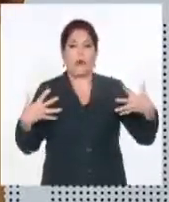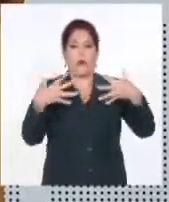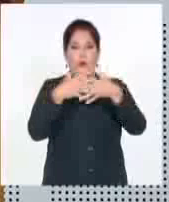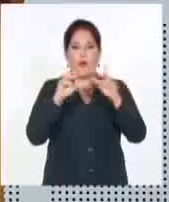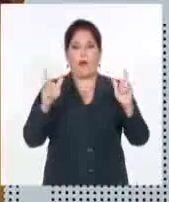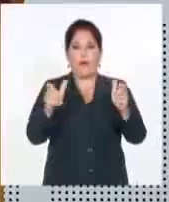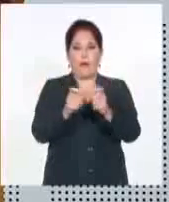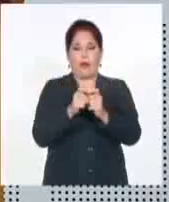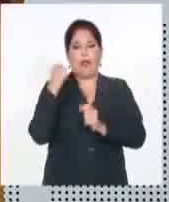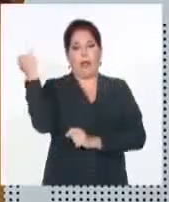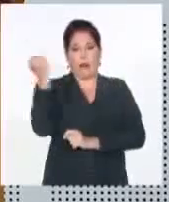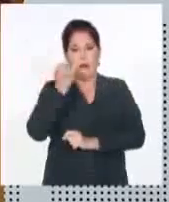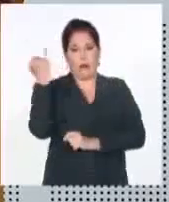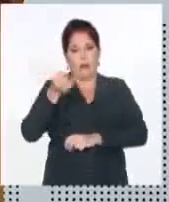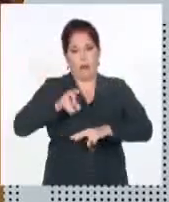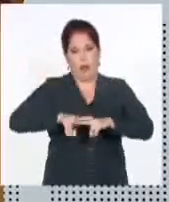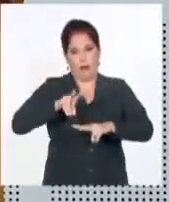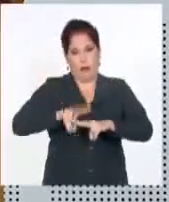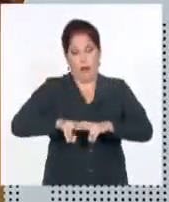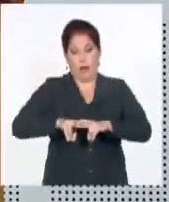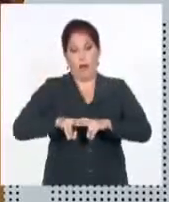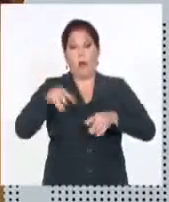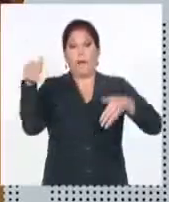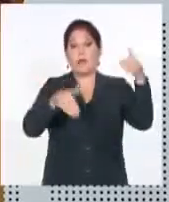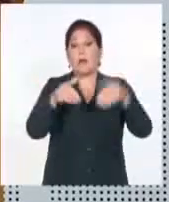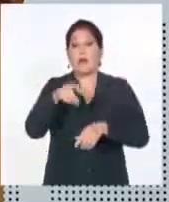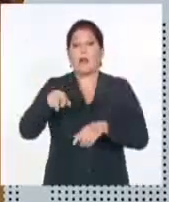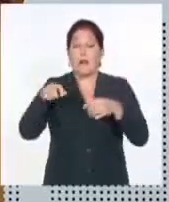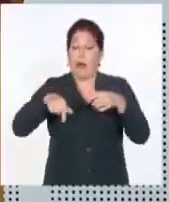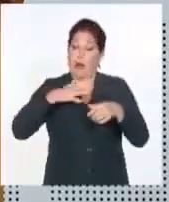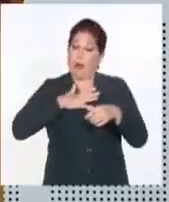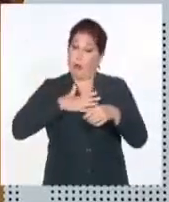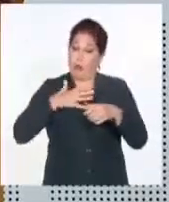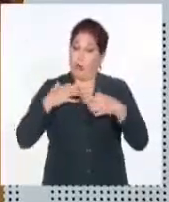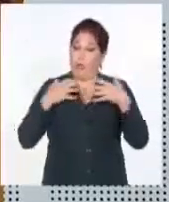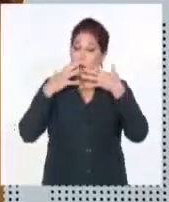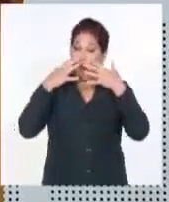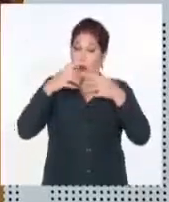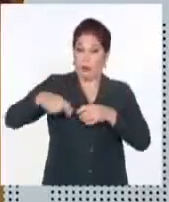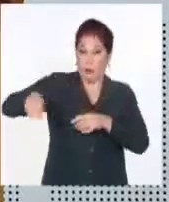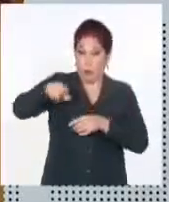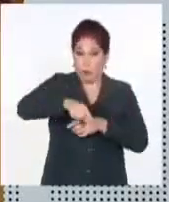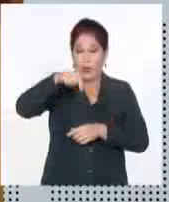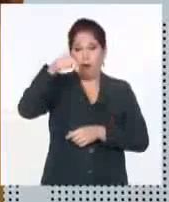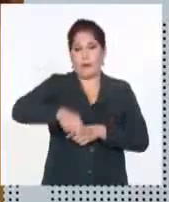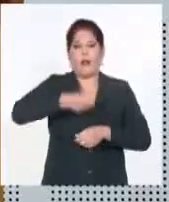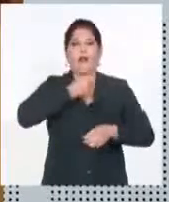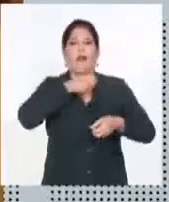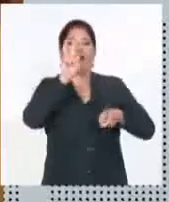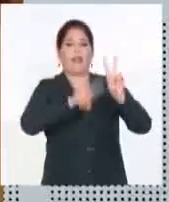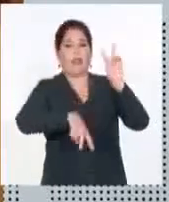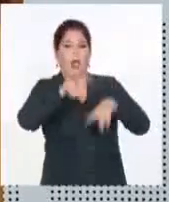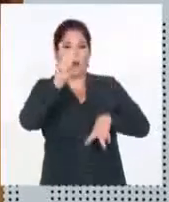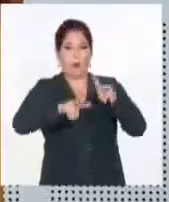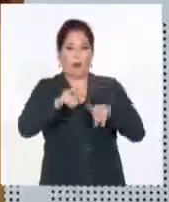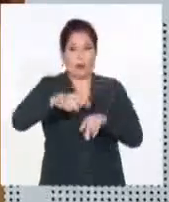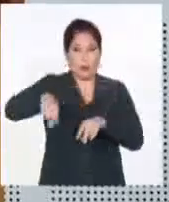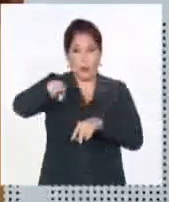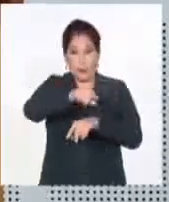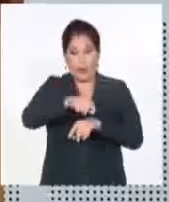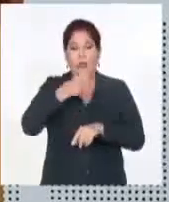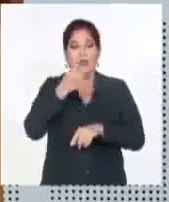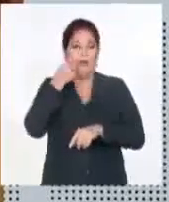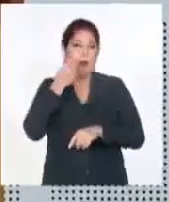internacionales de La Habana, y de esta forma, actualizar los diagnósticos, visionar los escenarios